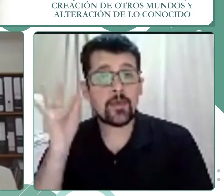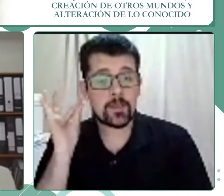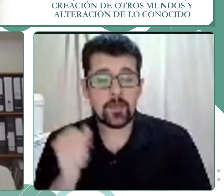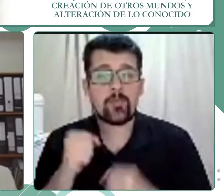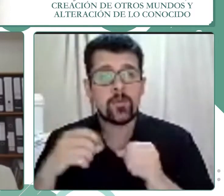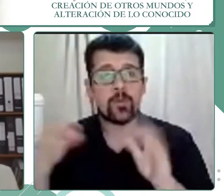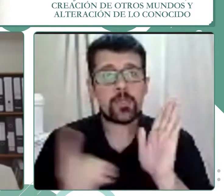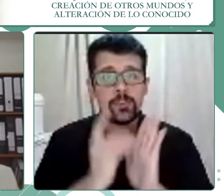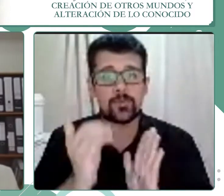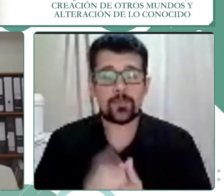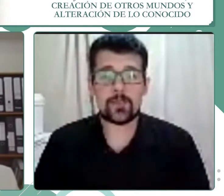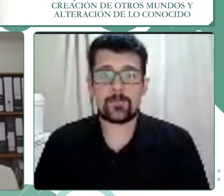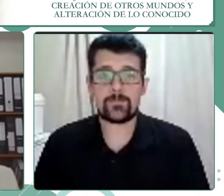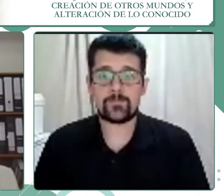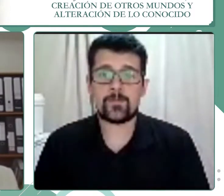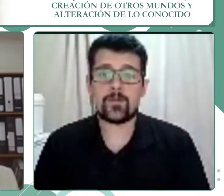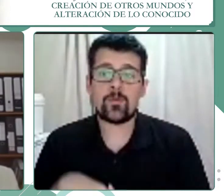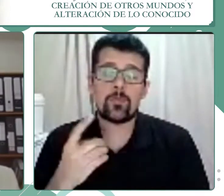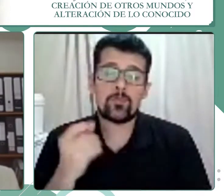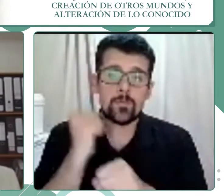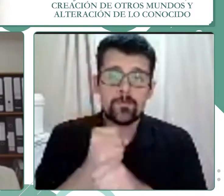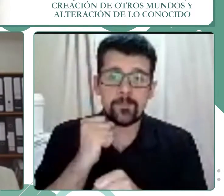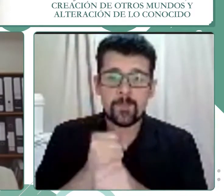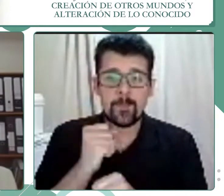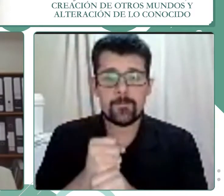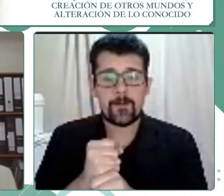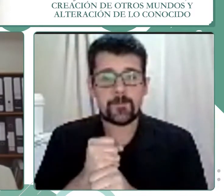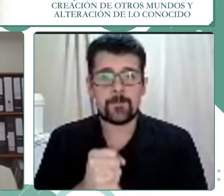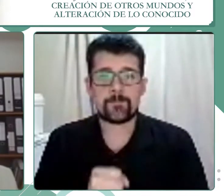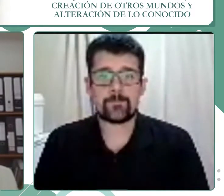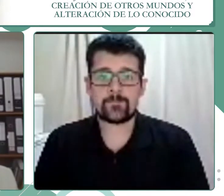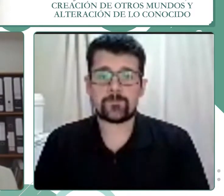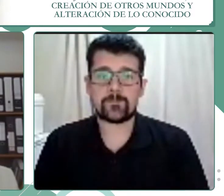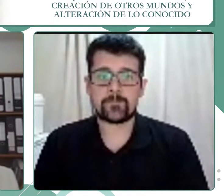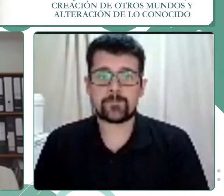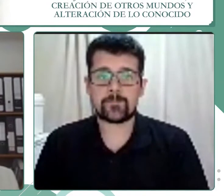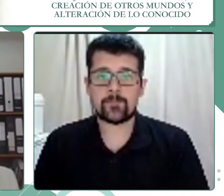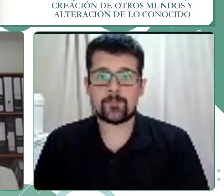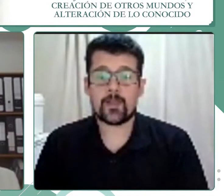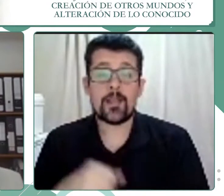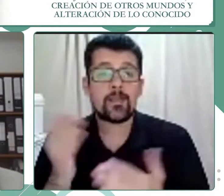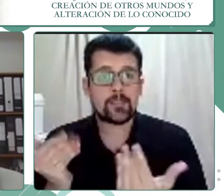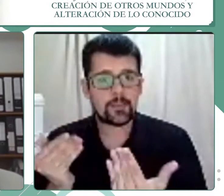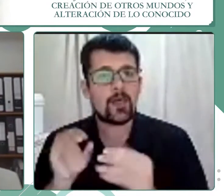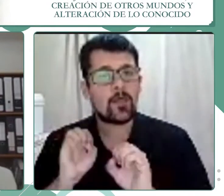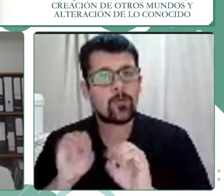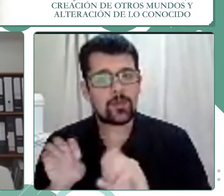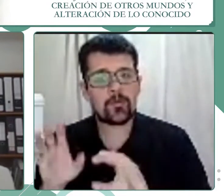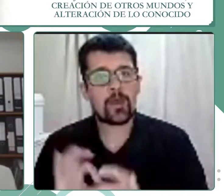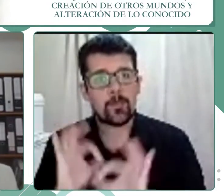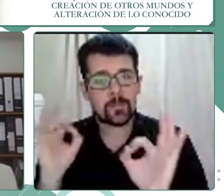desarrollado, ¿verdad?, un trabajo respecto a lo que son las necesidades educativas